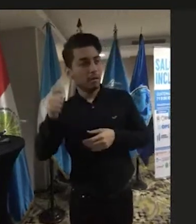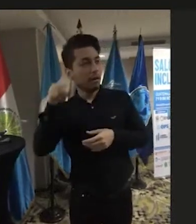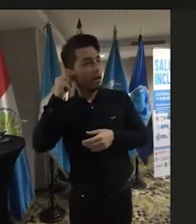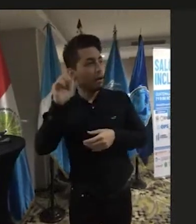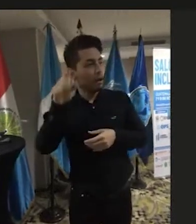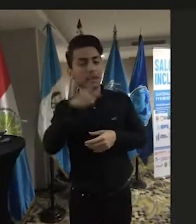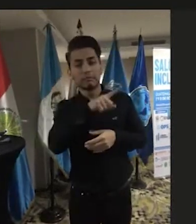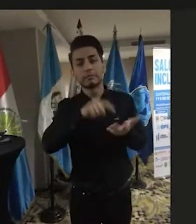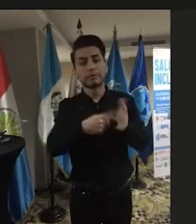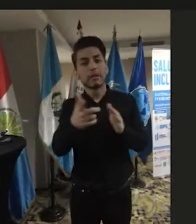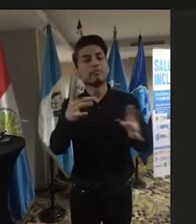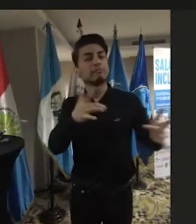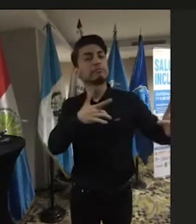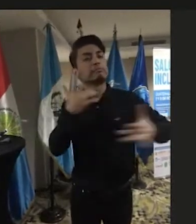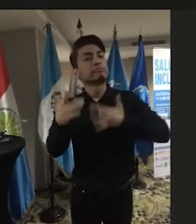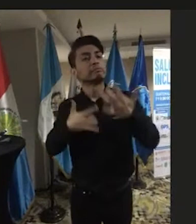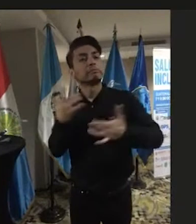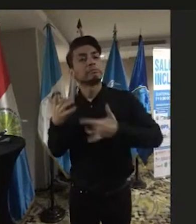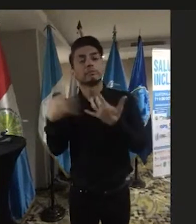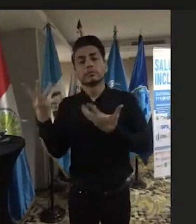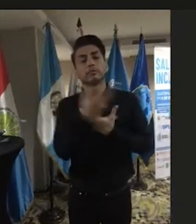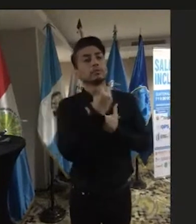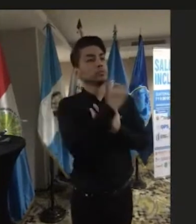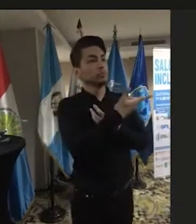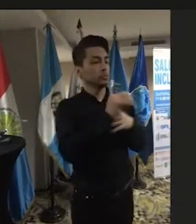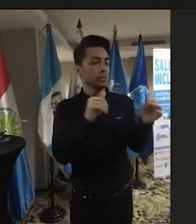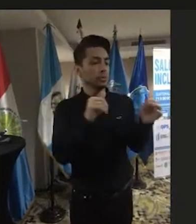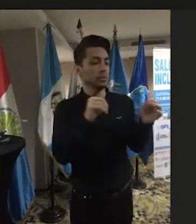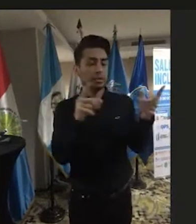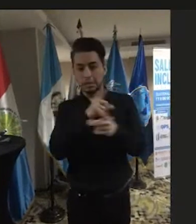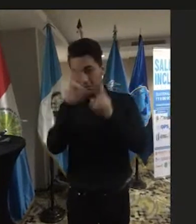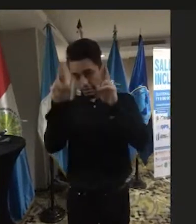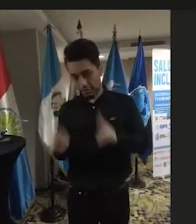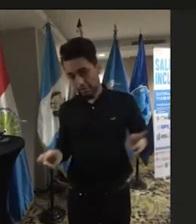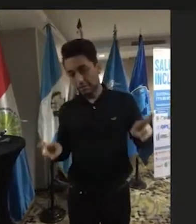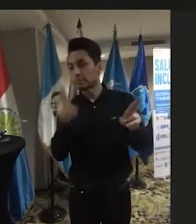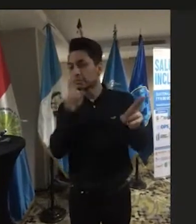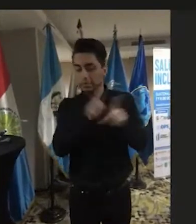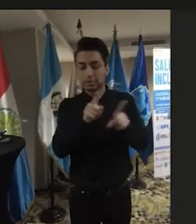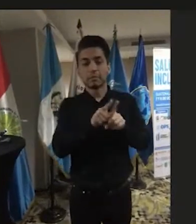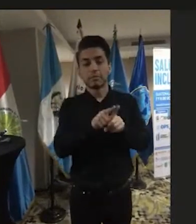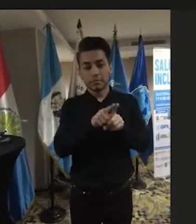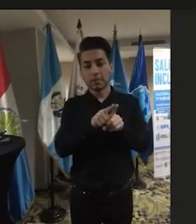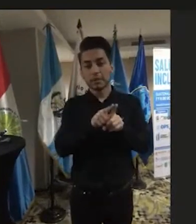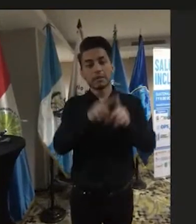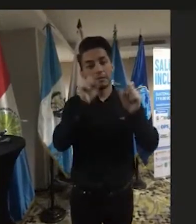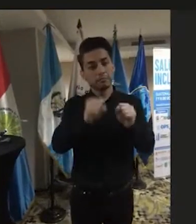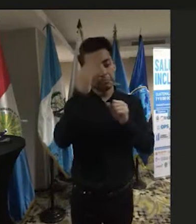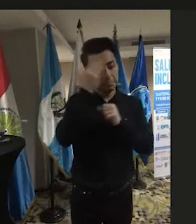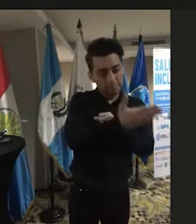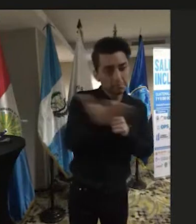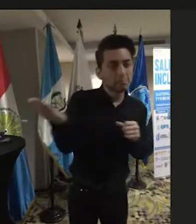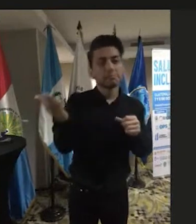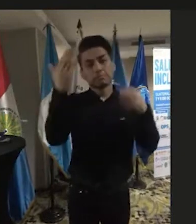sentir de todo el órgano directivo de RIAVIS, a quien también aprovechamos para saludar